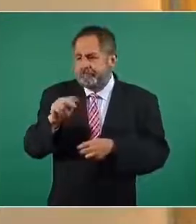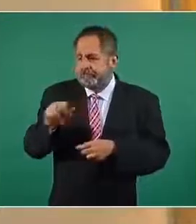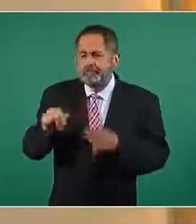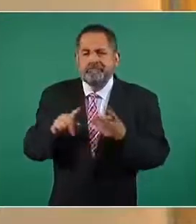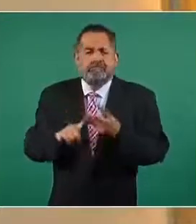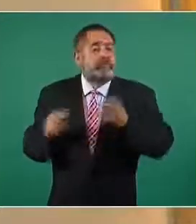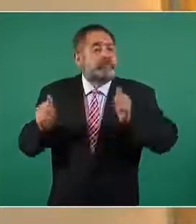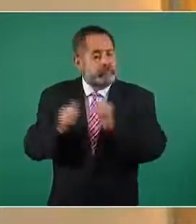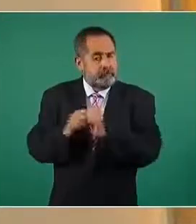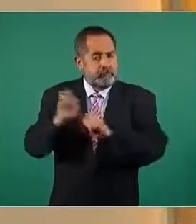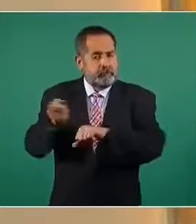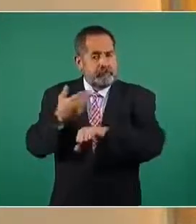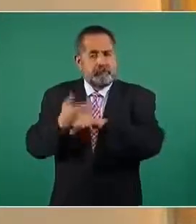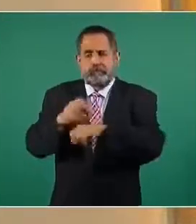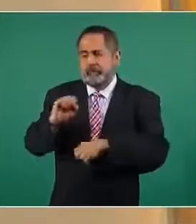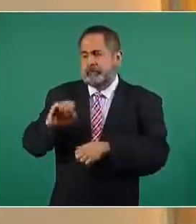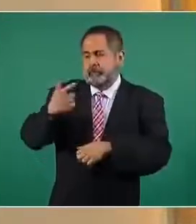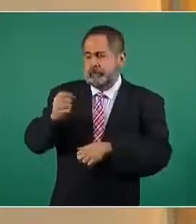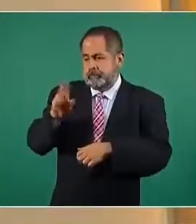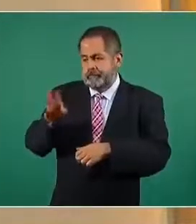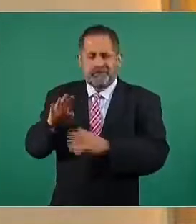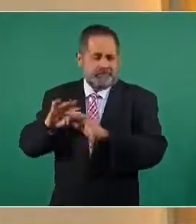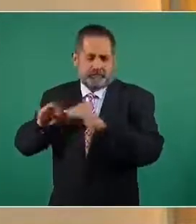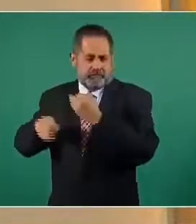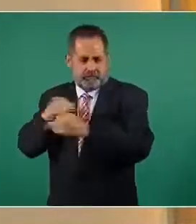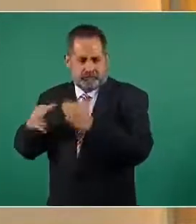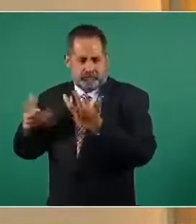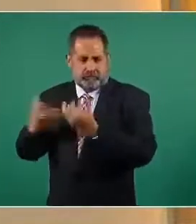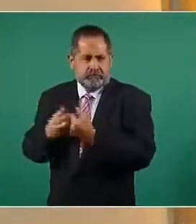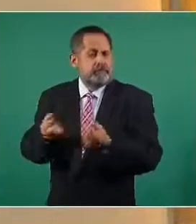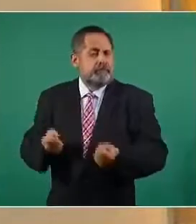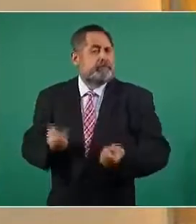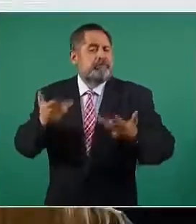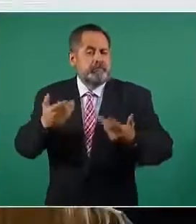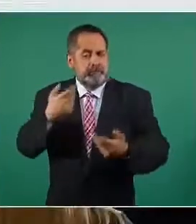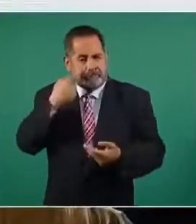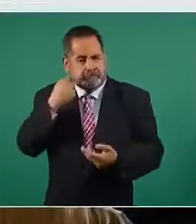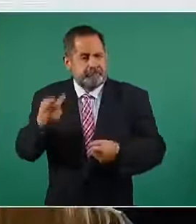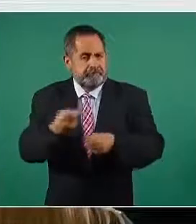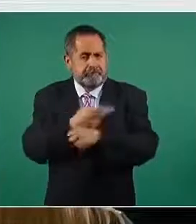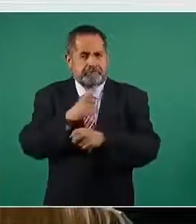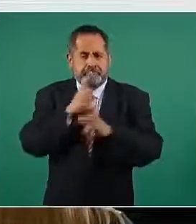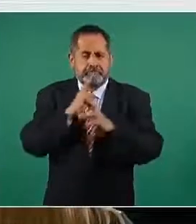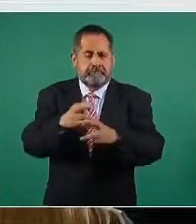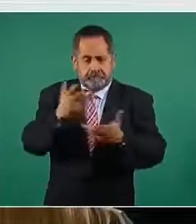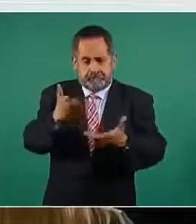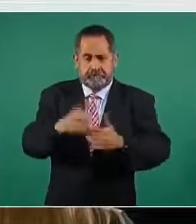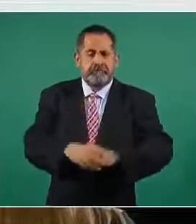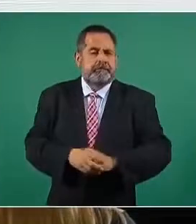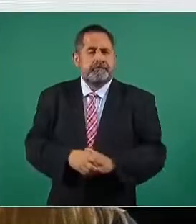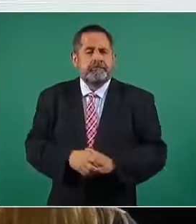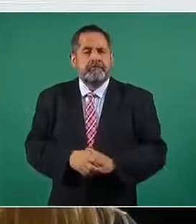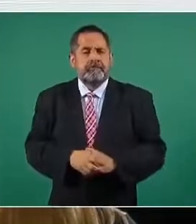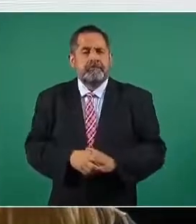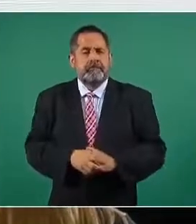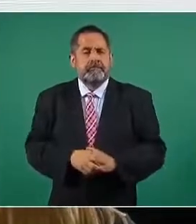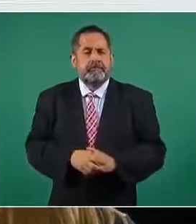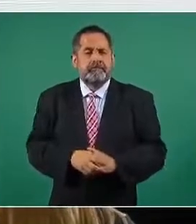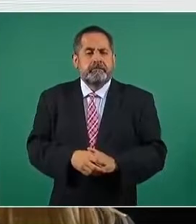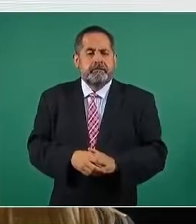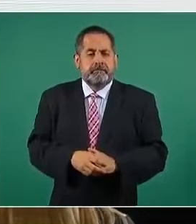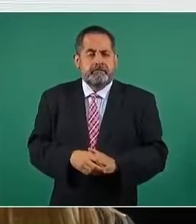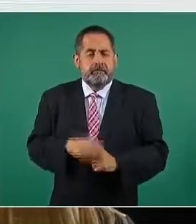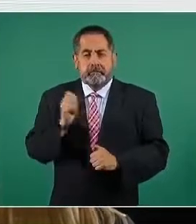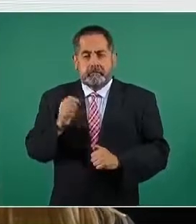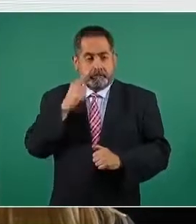de Gobernación también, con todo el trabajo que se realiza. Ahora, decir, pues, que